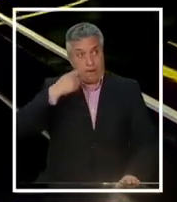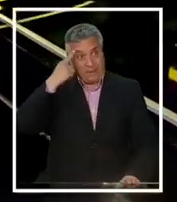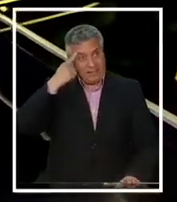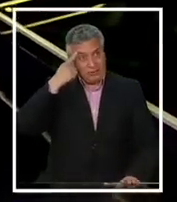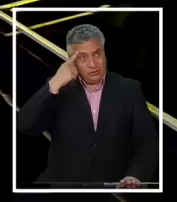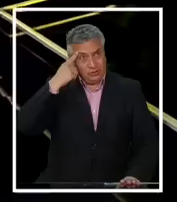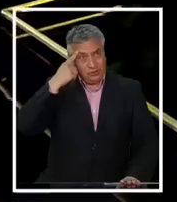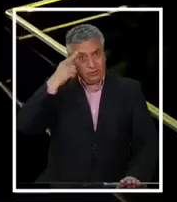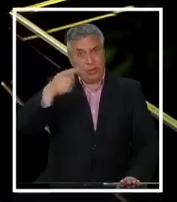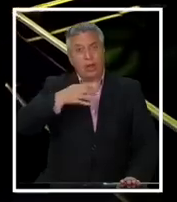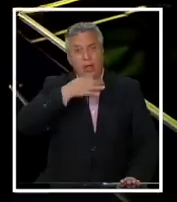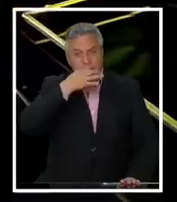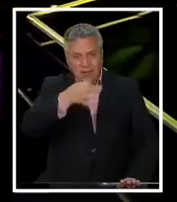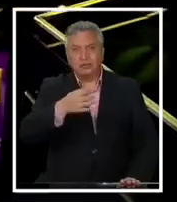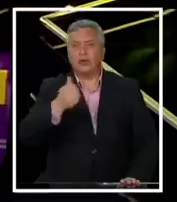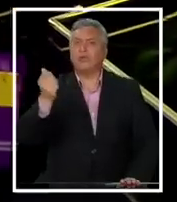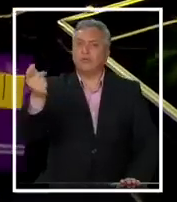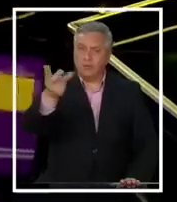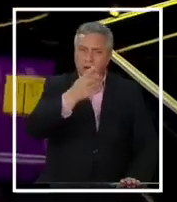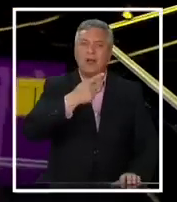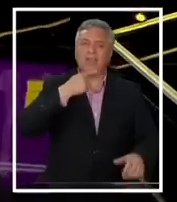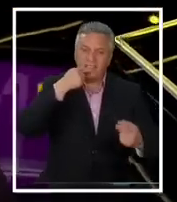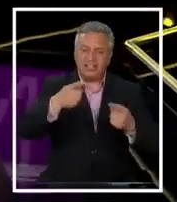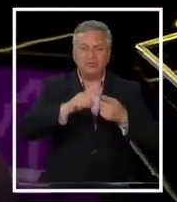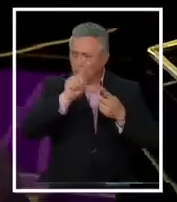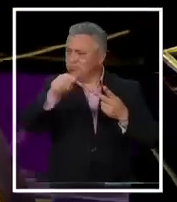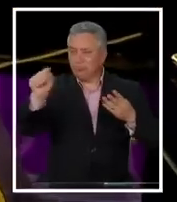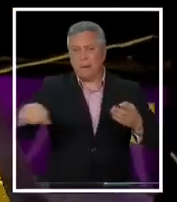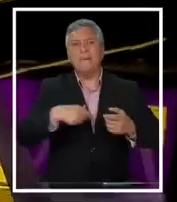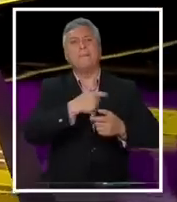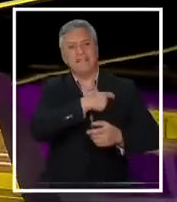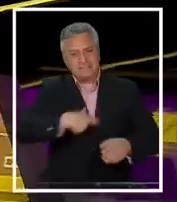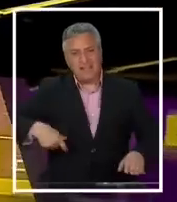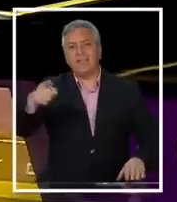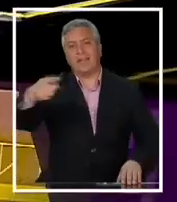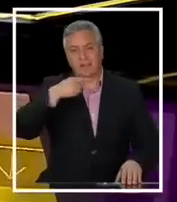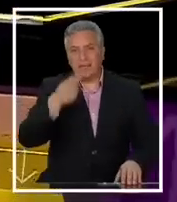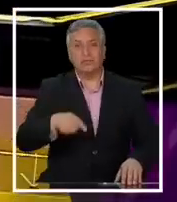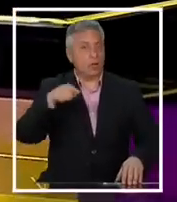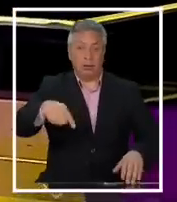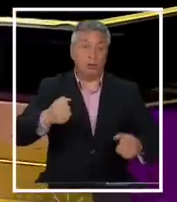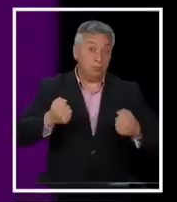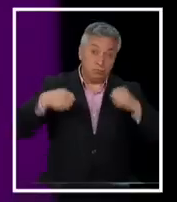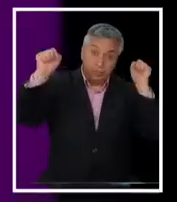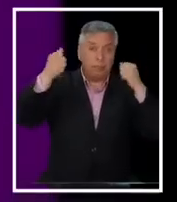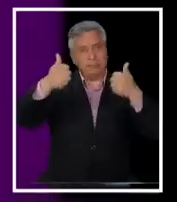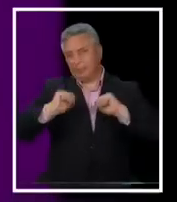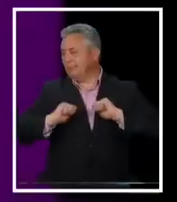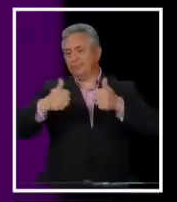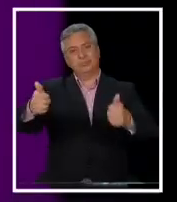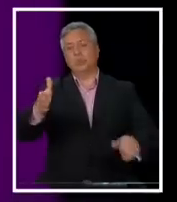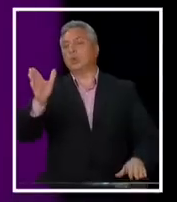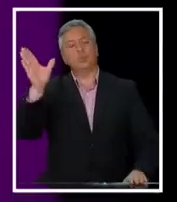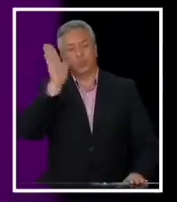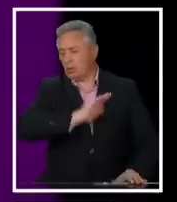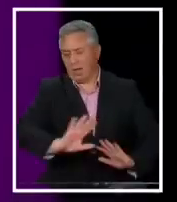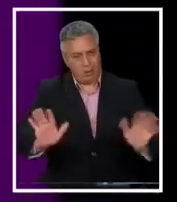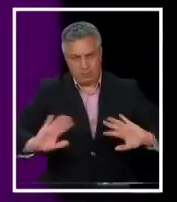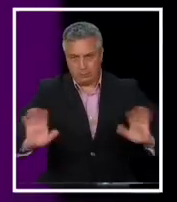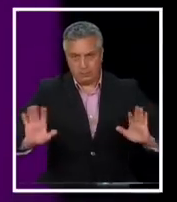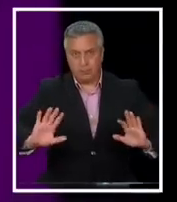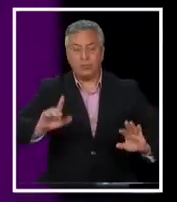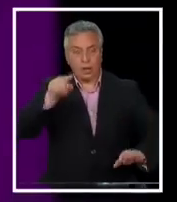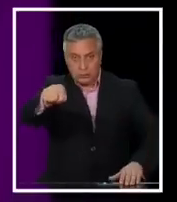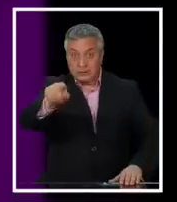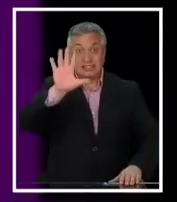han dicho varios, lo dijo Matías Walker hoy día, lo ha dicho el propio presidente, aquí no hay vencedores ni vencidos. El 5 de septiembre tenemos que